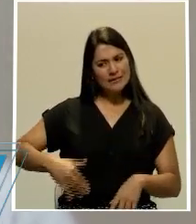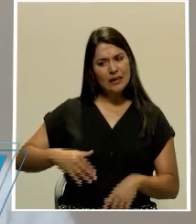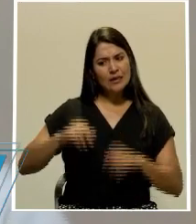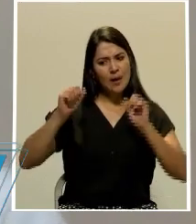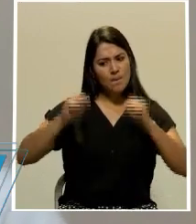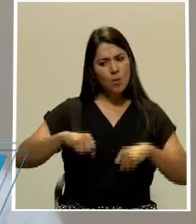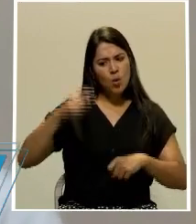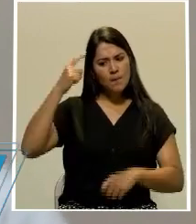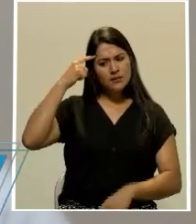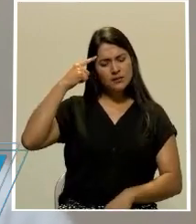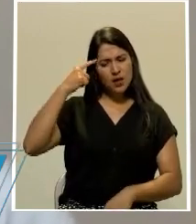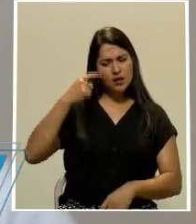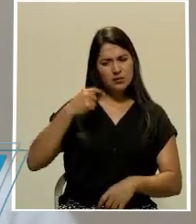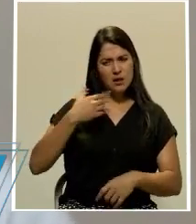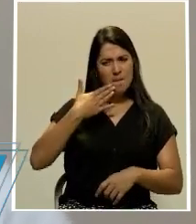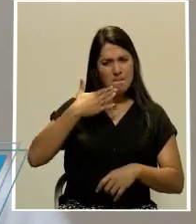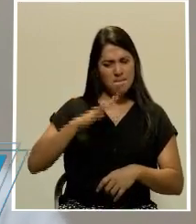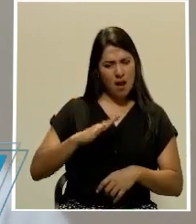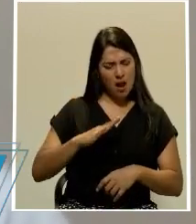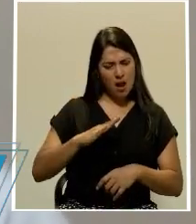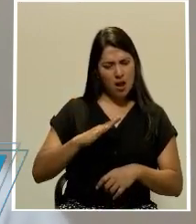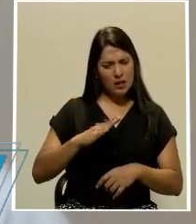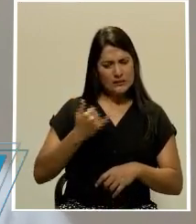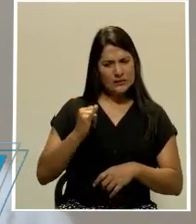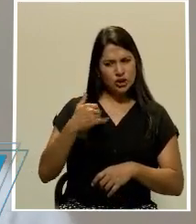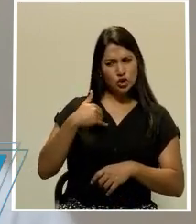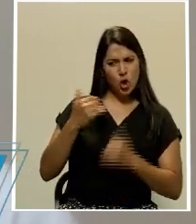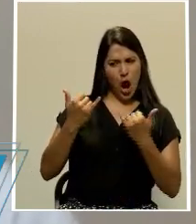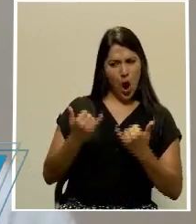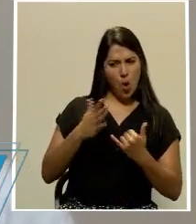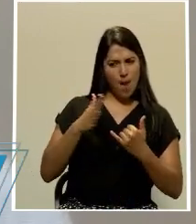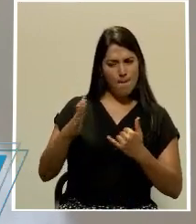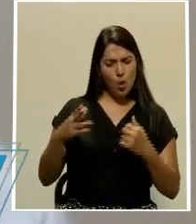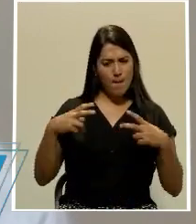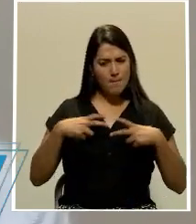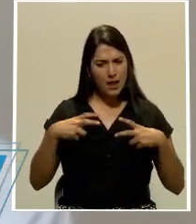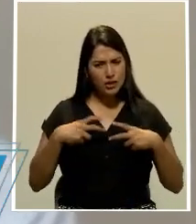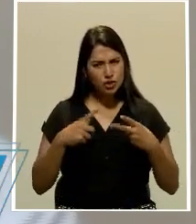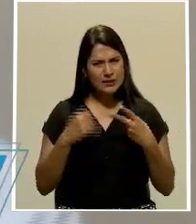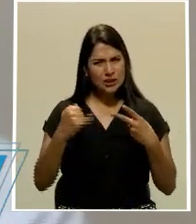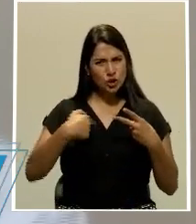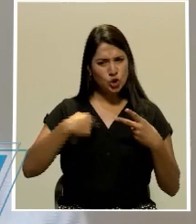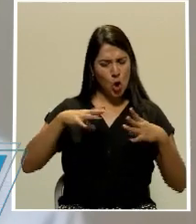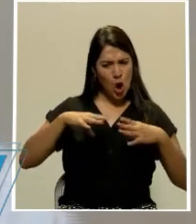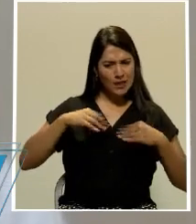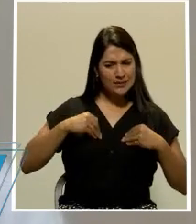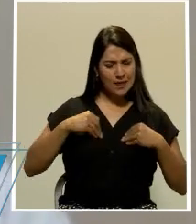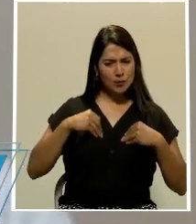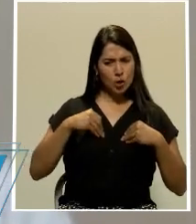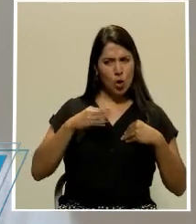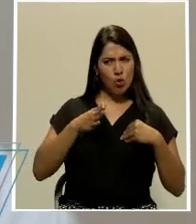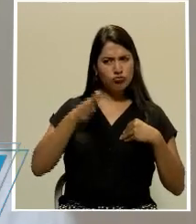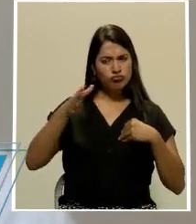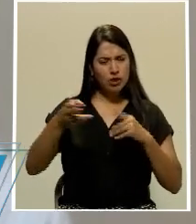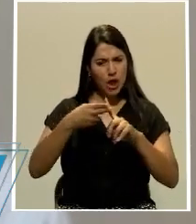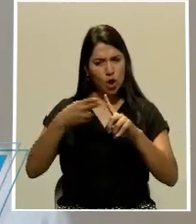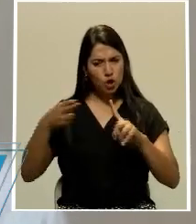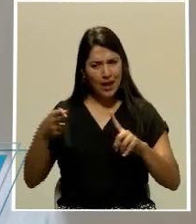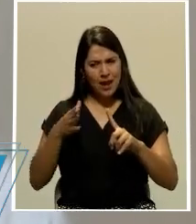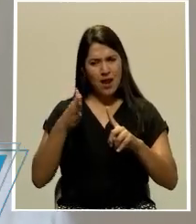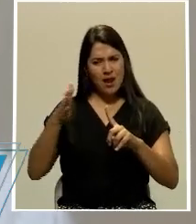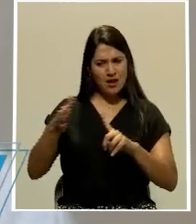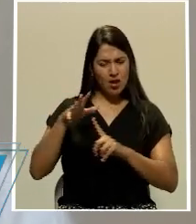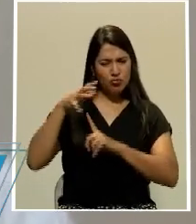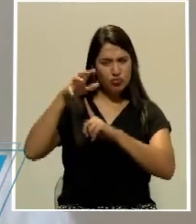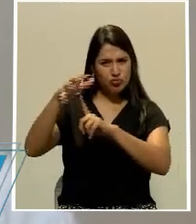vaya y haga esta diligencia, vaya y tome vacaciones en este momento. Bueno, ¿cuál va a ser el costo de esto? ¿Cuáles son las